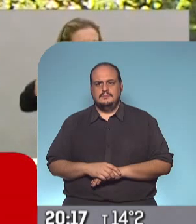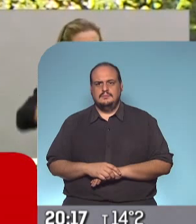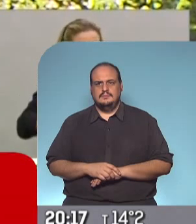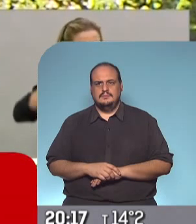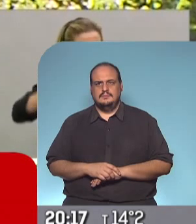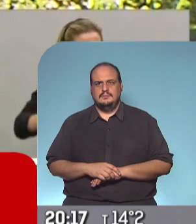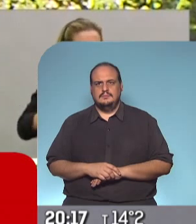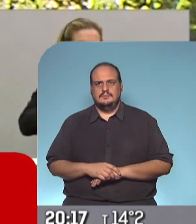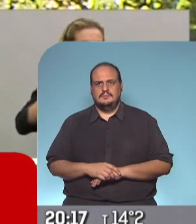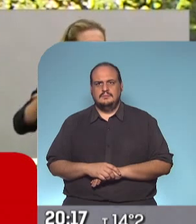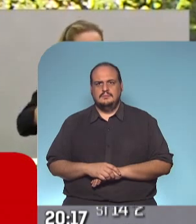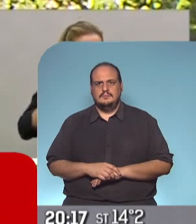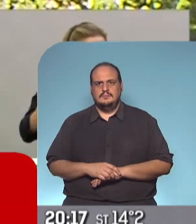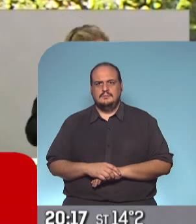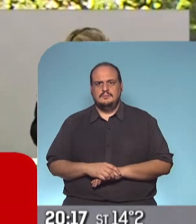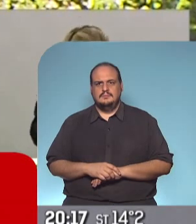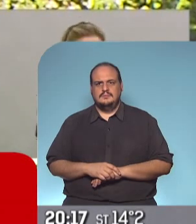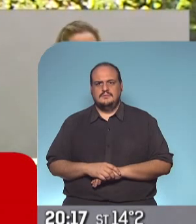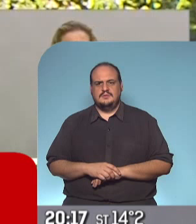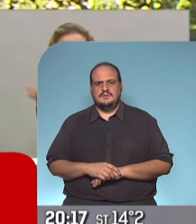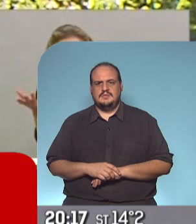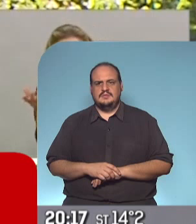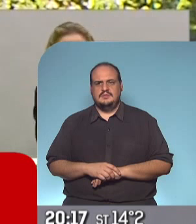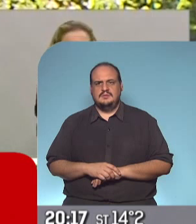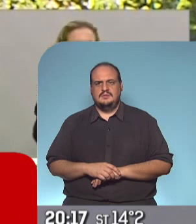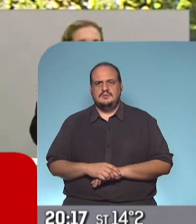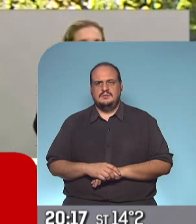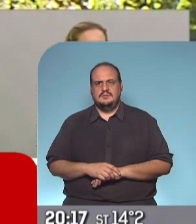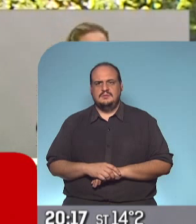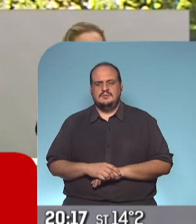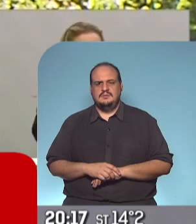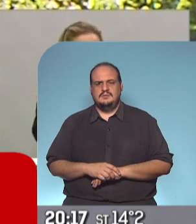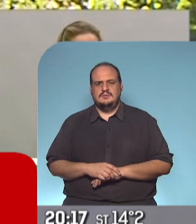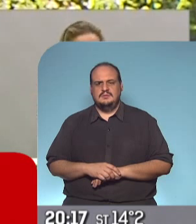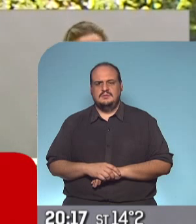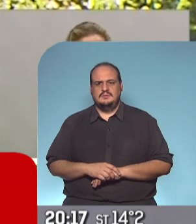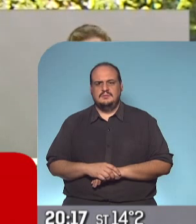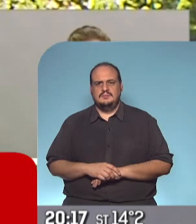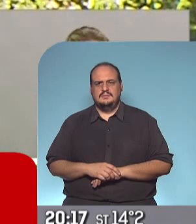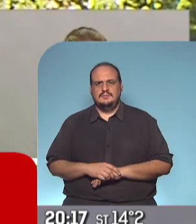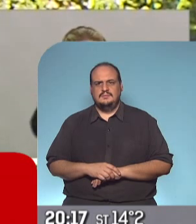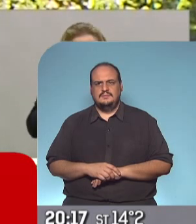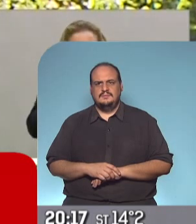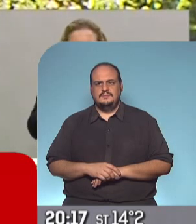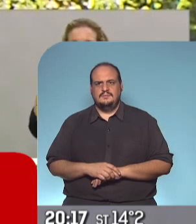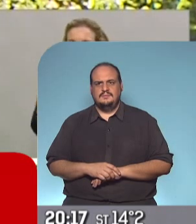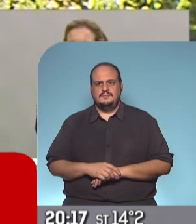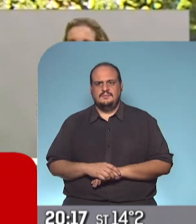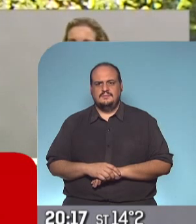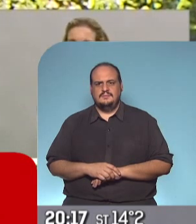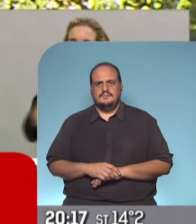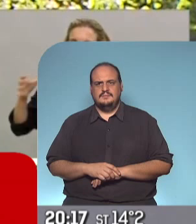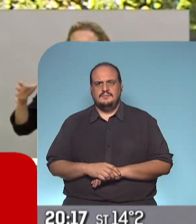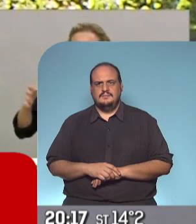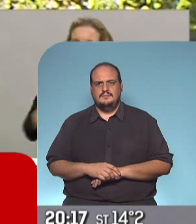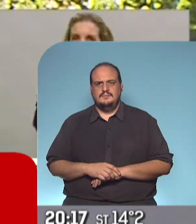estabilizados están estabilizados a un nivel alto. O tenemos que trabajar juntos para que el ir sumando actividades sea de manera prudente y cuidada